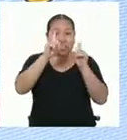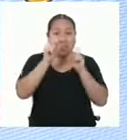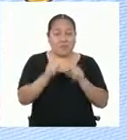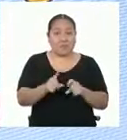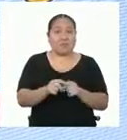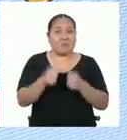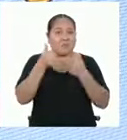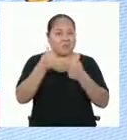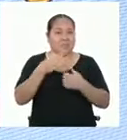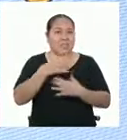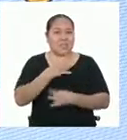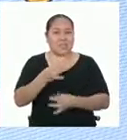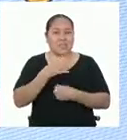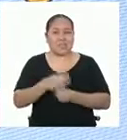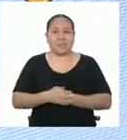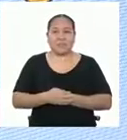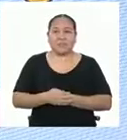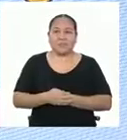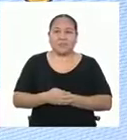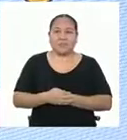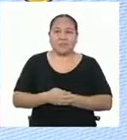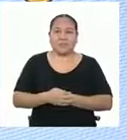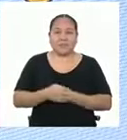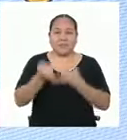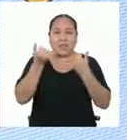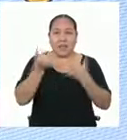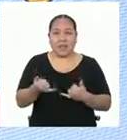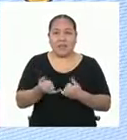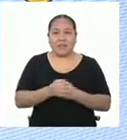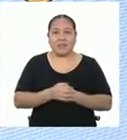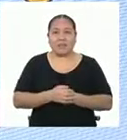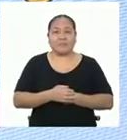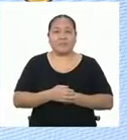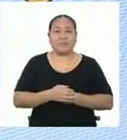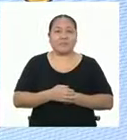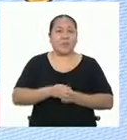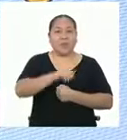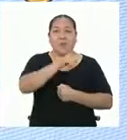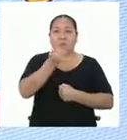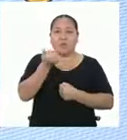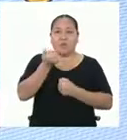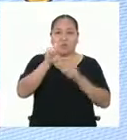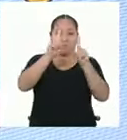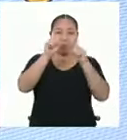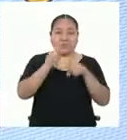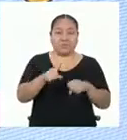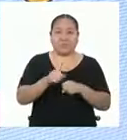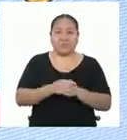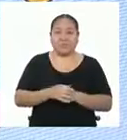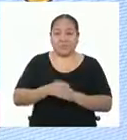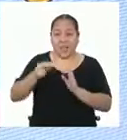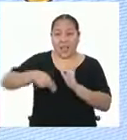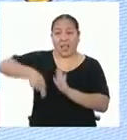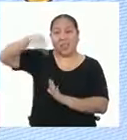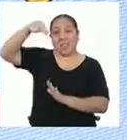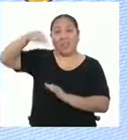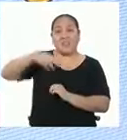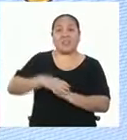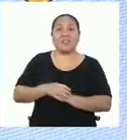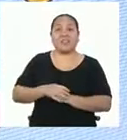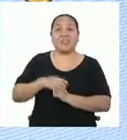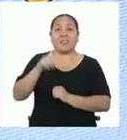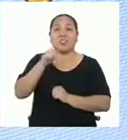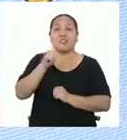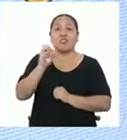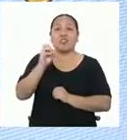una pregunta tan interesante. Ahora, tengo por aquí otra pregunta, que llega desde el norte, desde